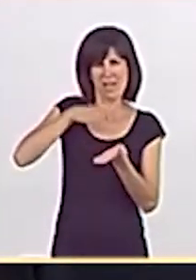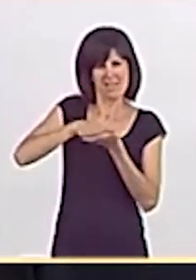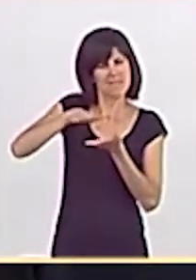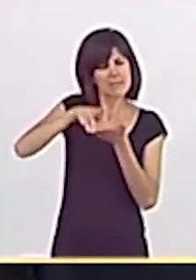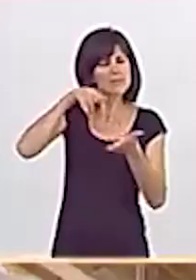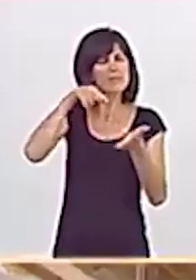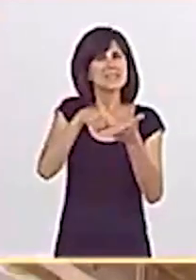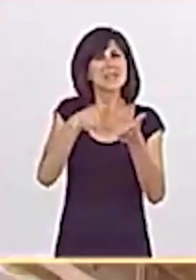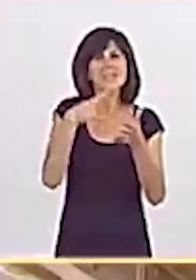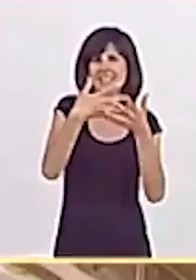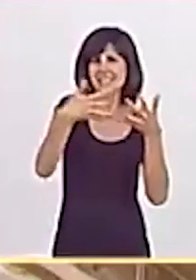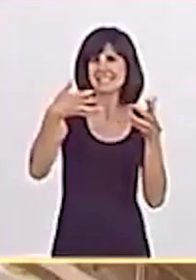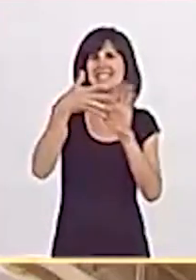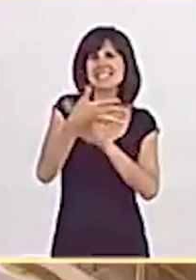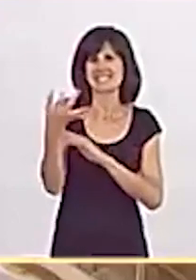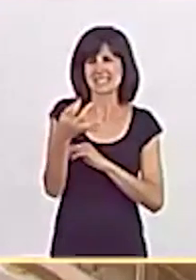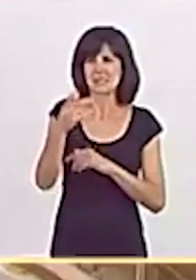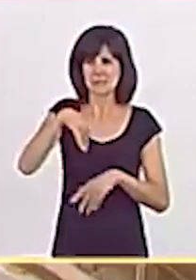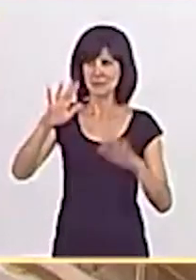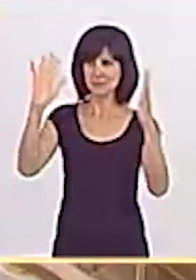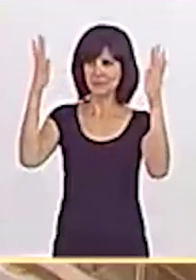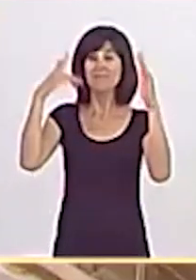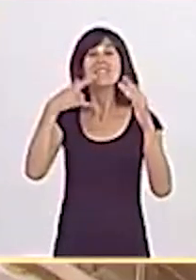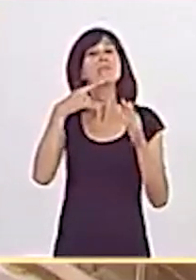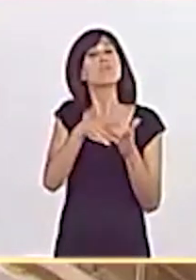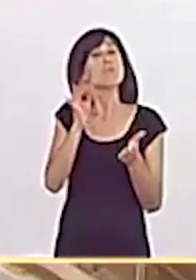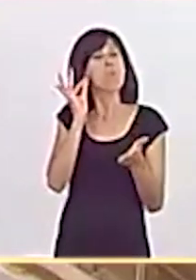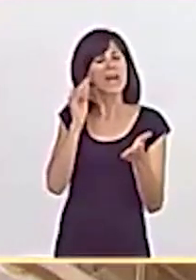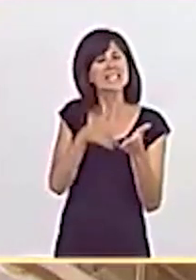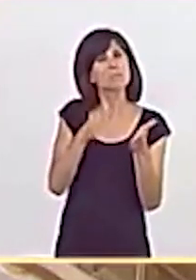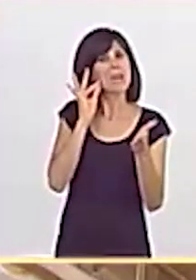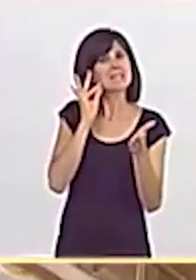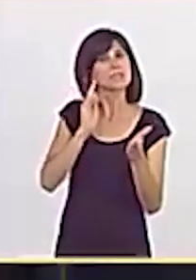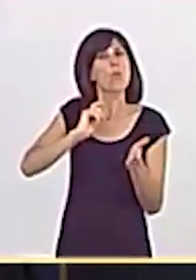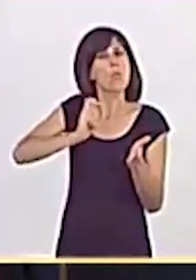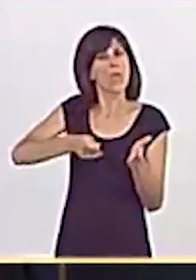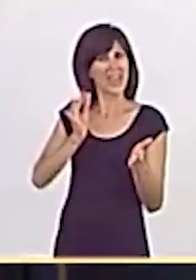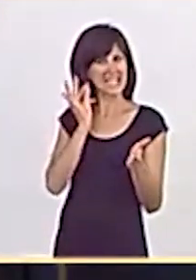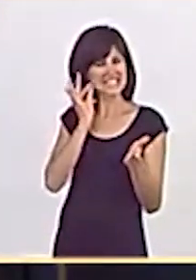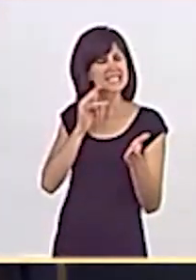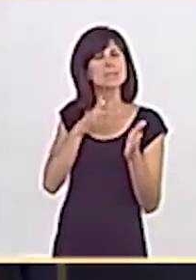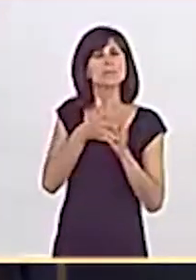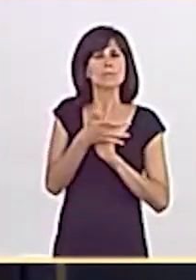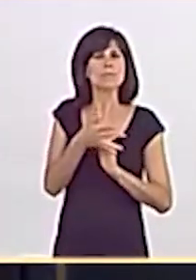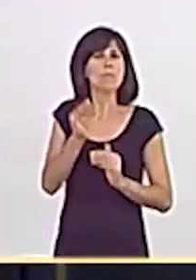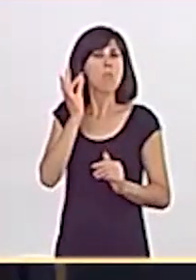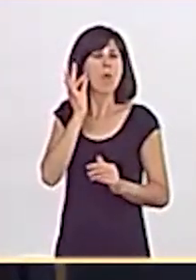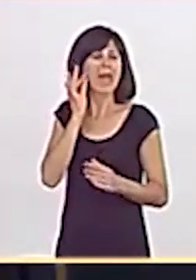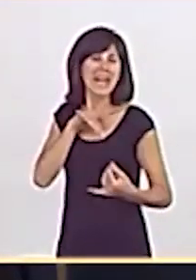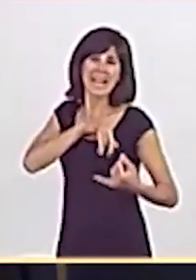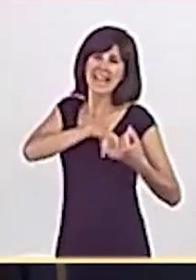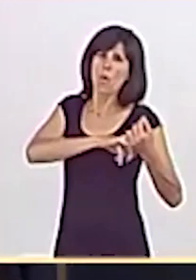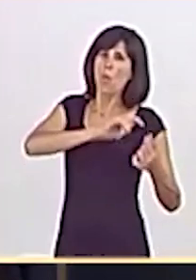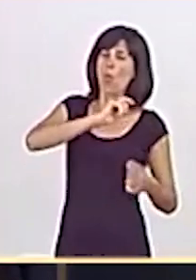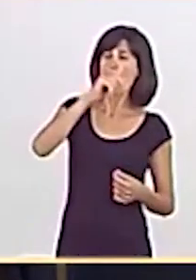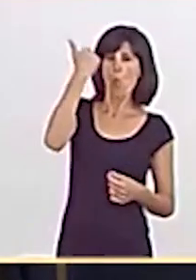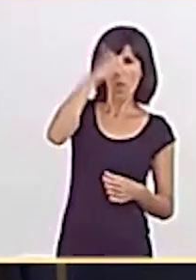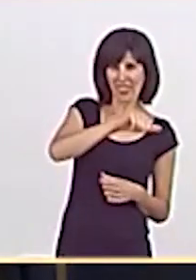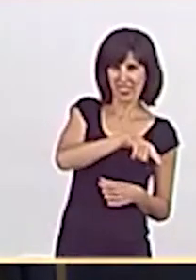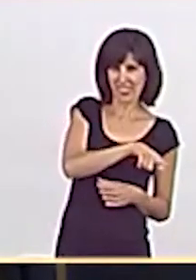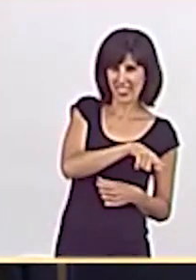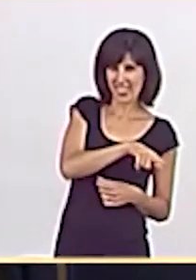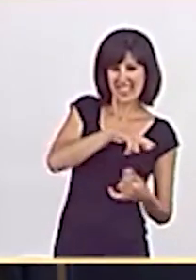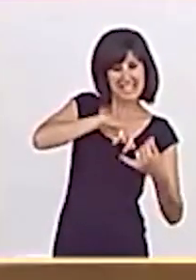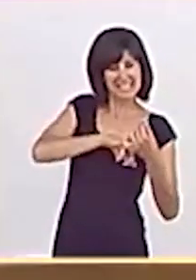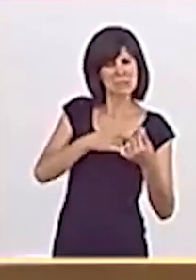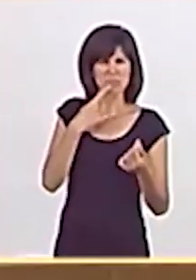Ahí lo que se decía era que las mujeres juezas eran la mujer del juez. Fíjese usted por dónde.